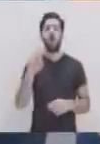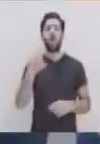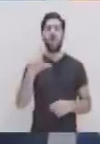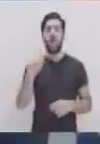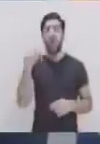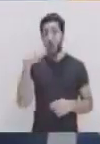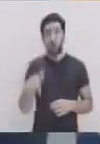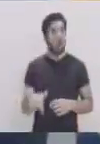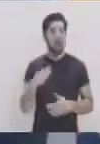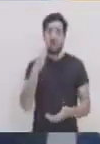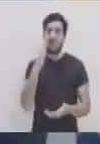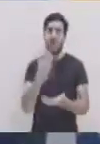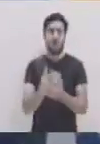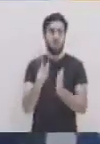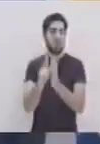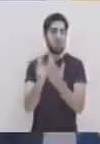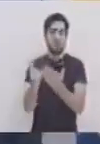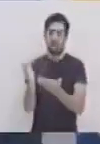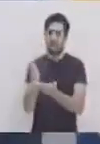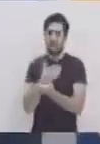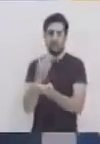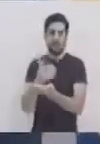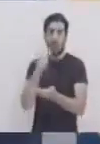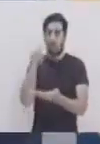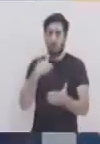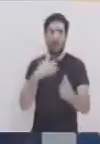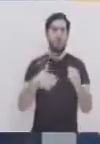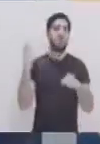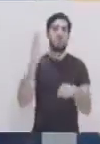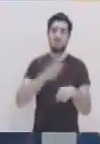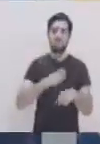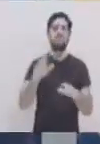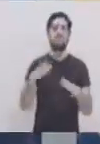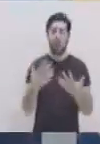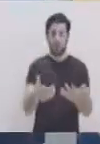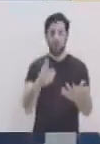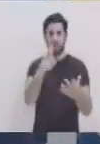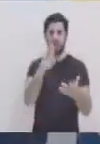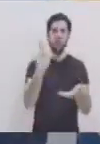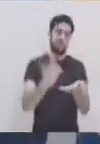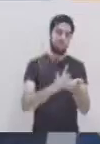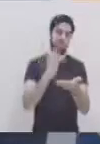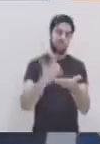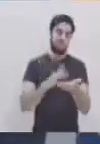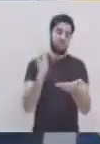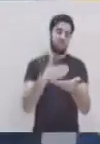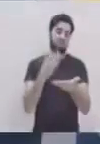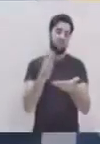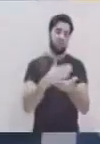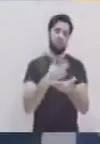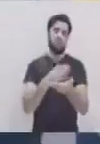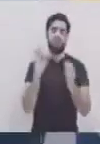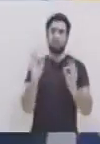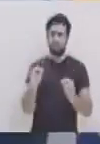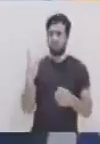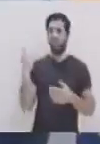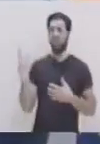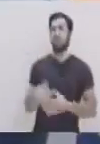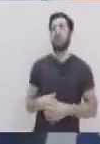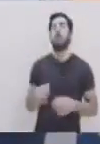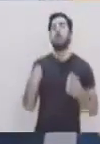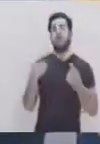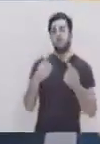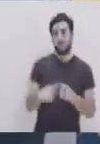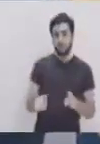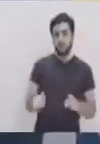utilizan un libro como tal, utilizan estos dispositivos para que lo tomen en cuenta. una información muy actual, pero